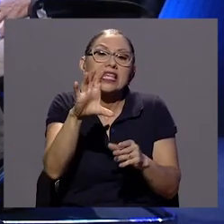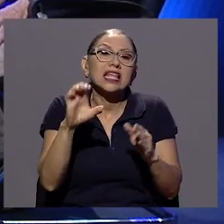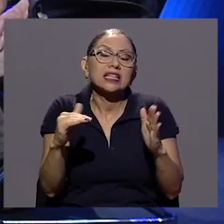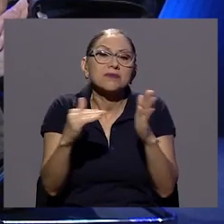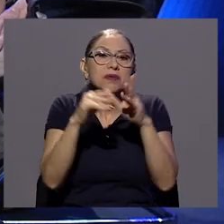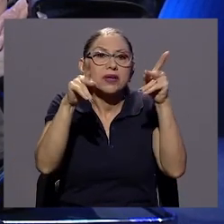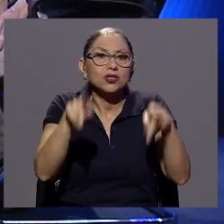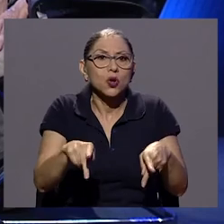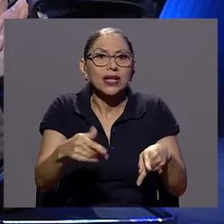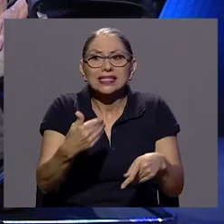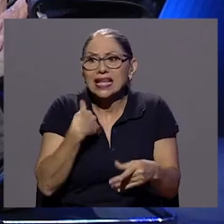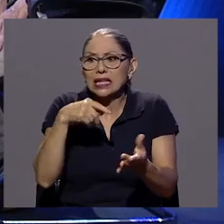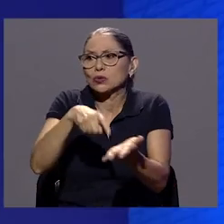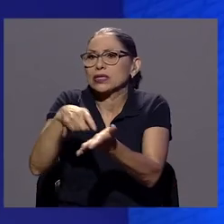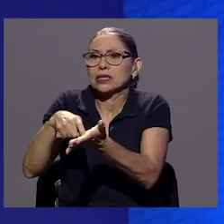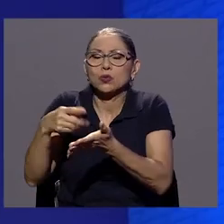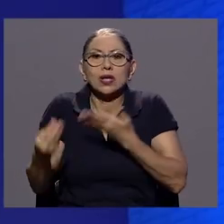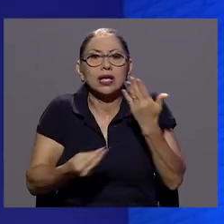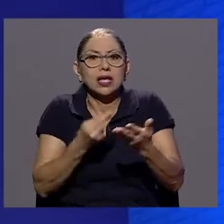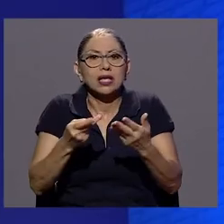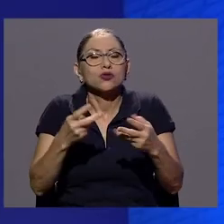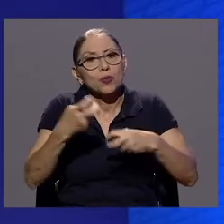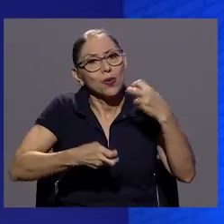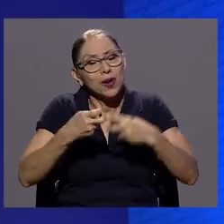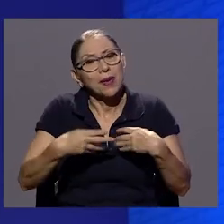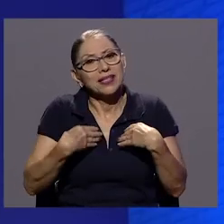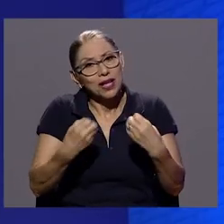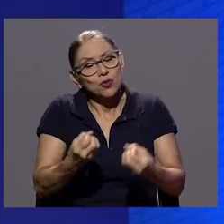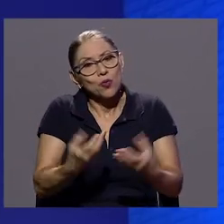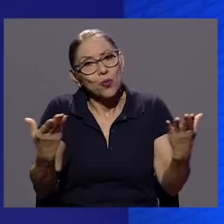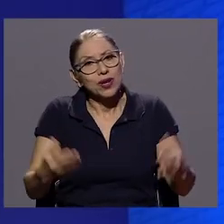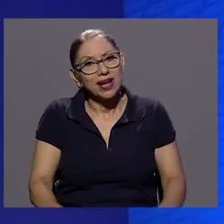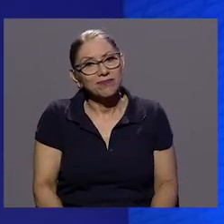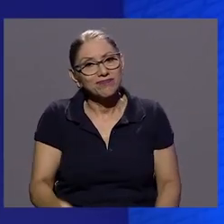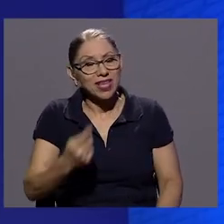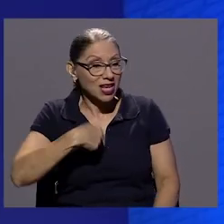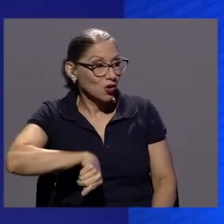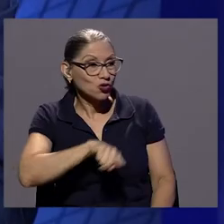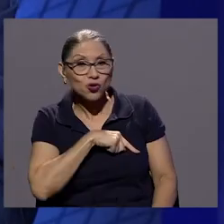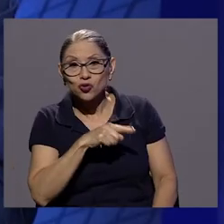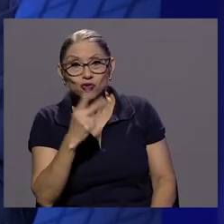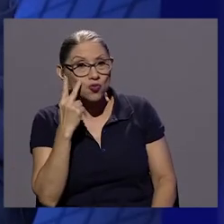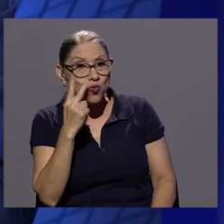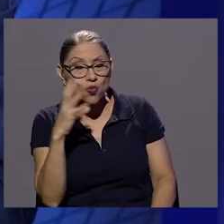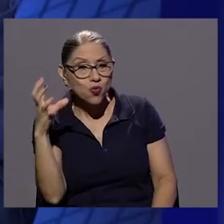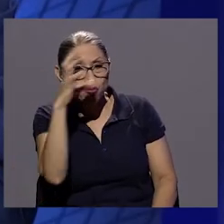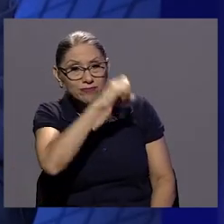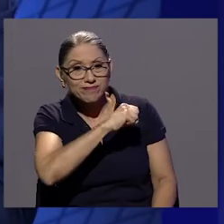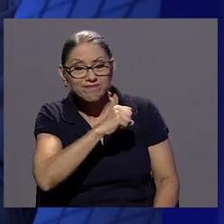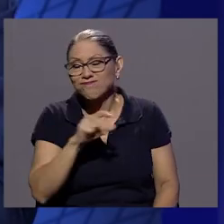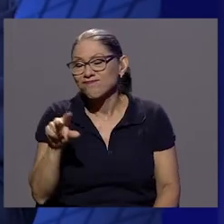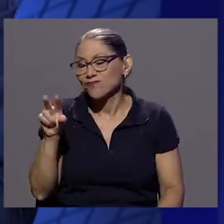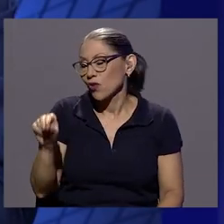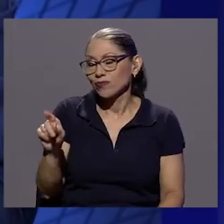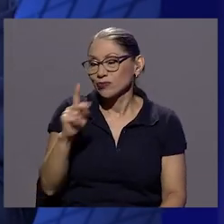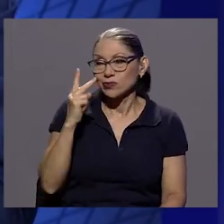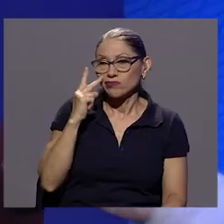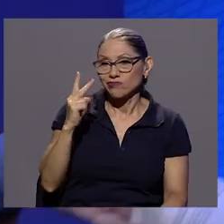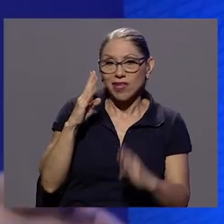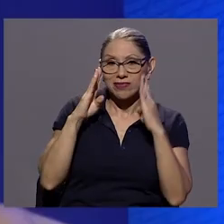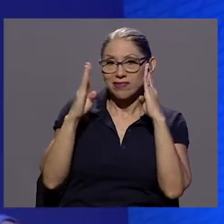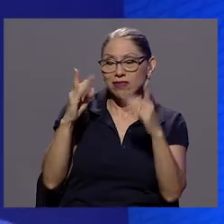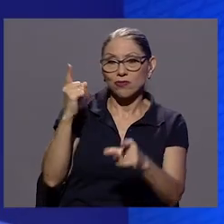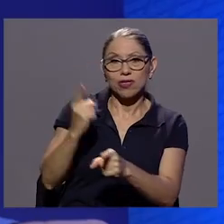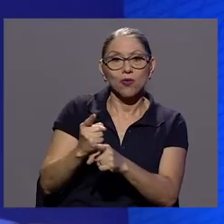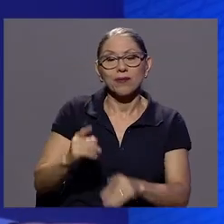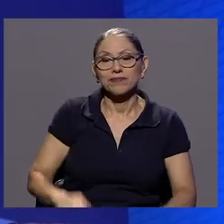acción de salud pública. Y no lo estamos viendo. No, no lo estamos atendiendo adecuadamente. Se necesita